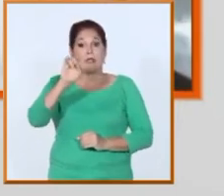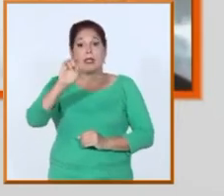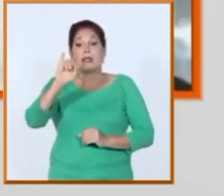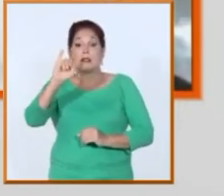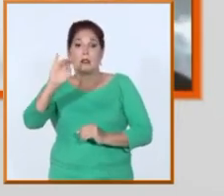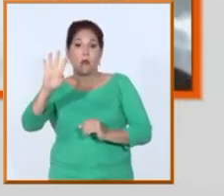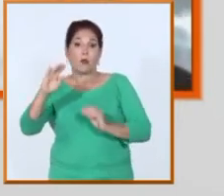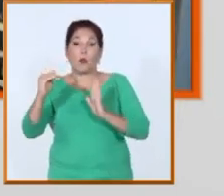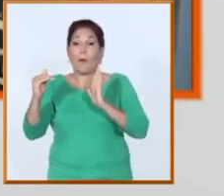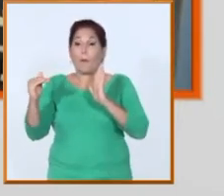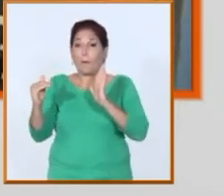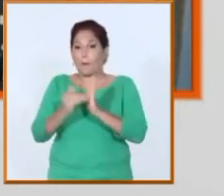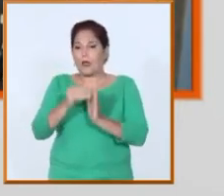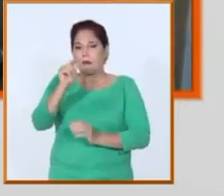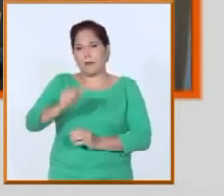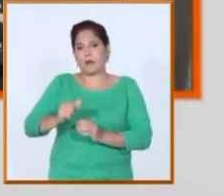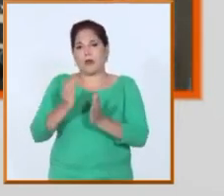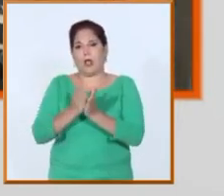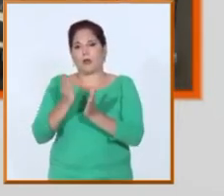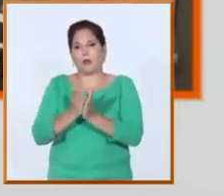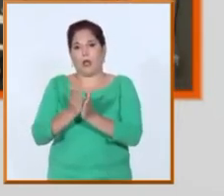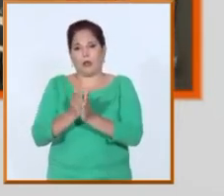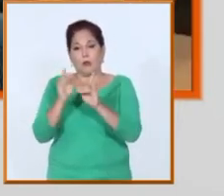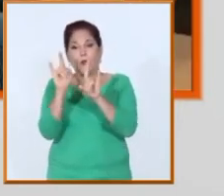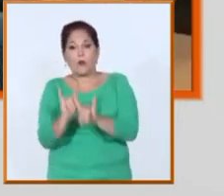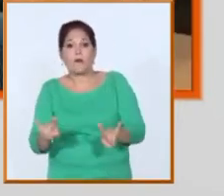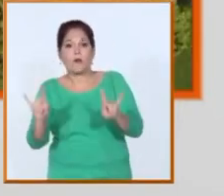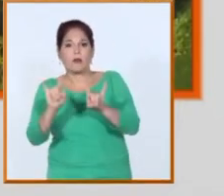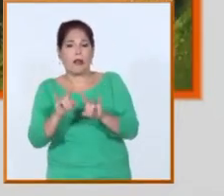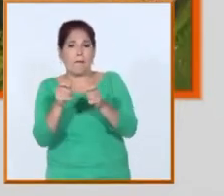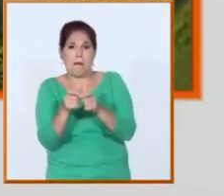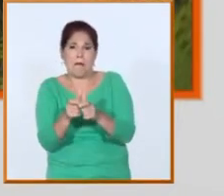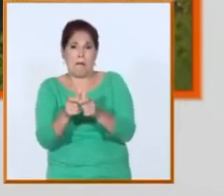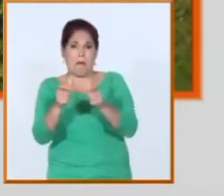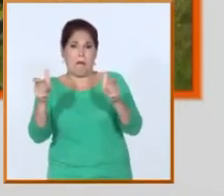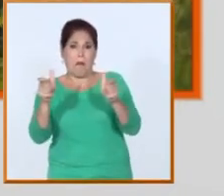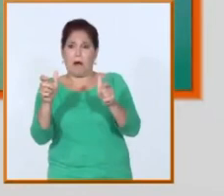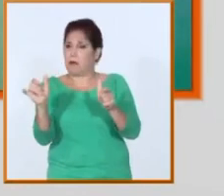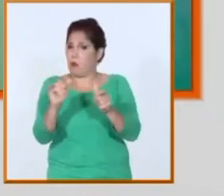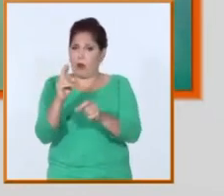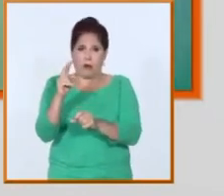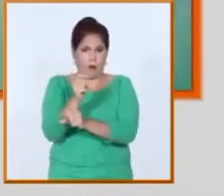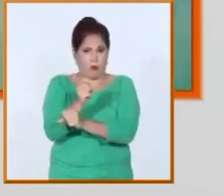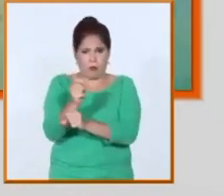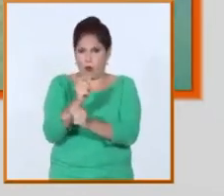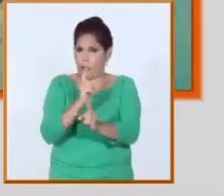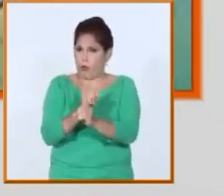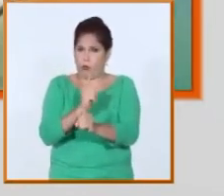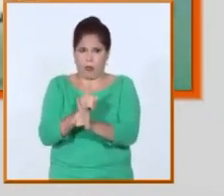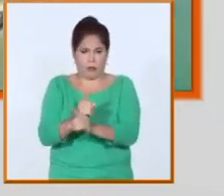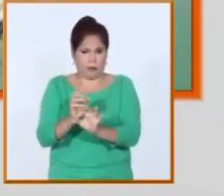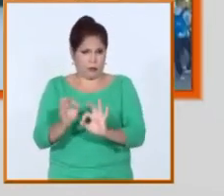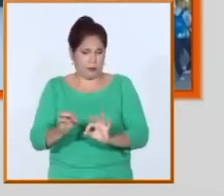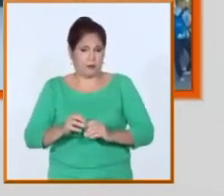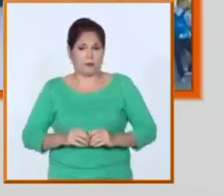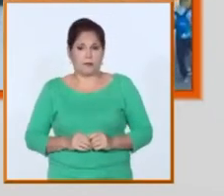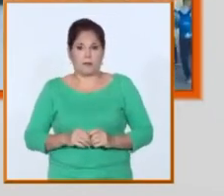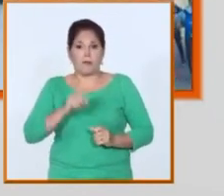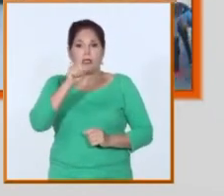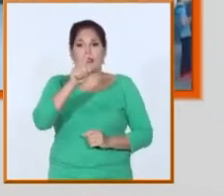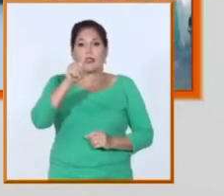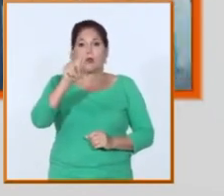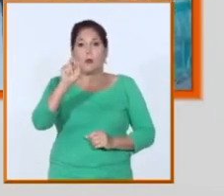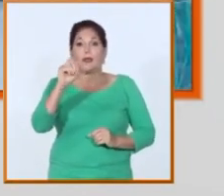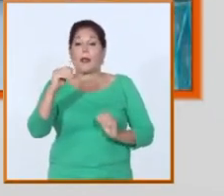un poco más de 264 mil estudiantes de educación superior la mayor parte de ello es de curso por encuentro o sea estamos hablando de unos 120